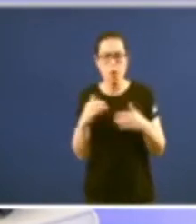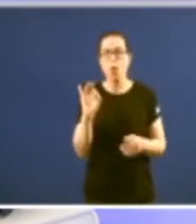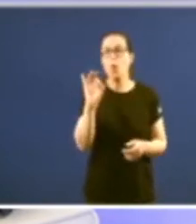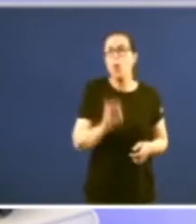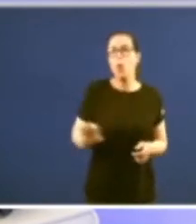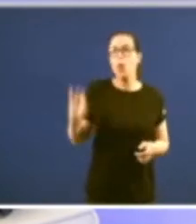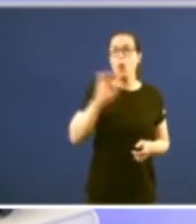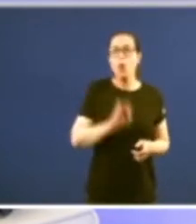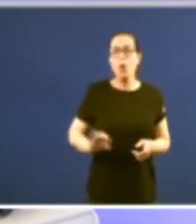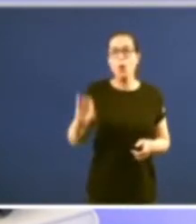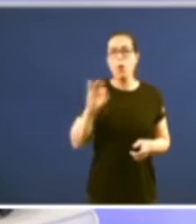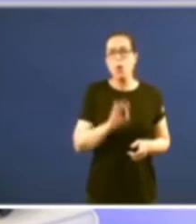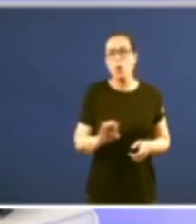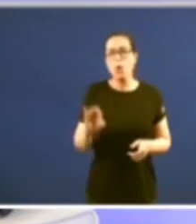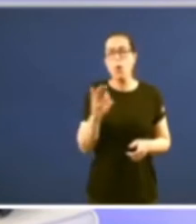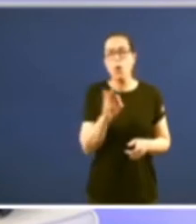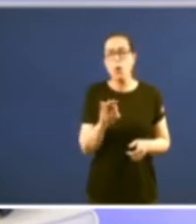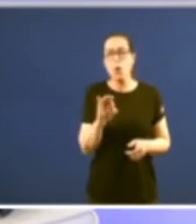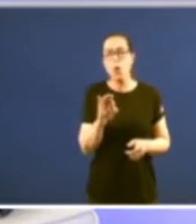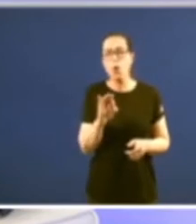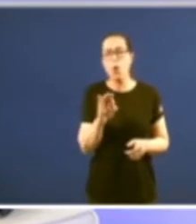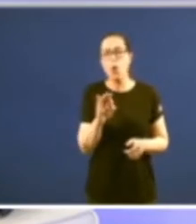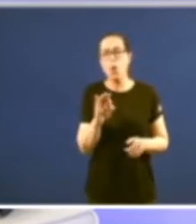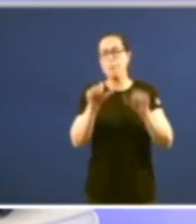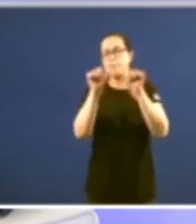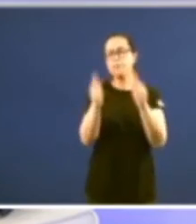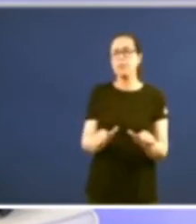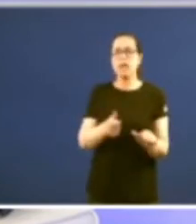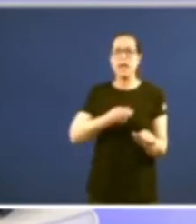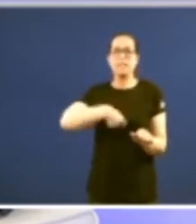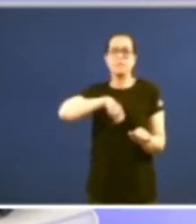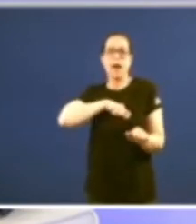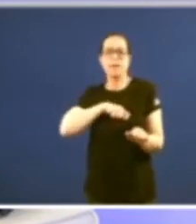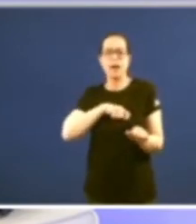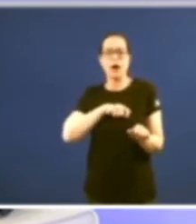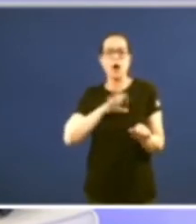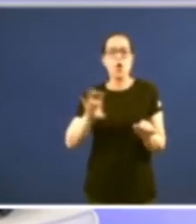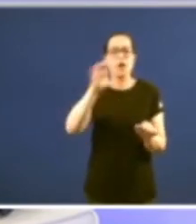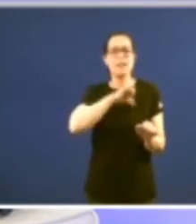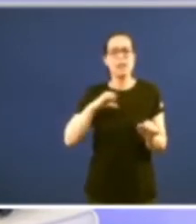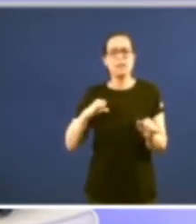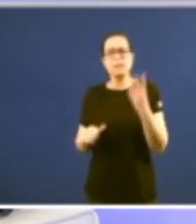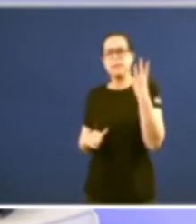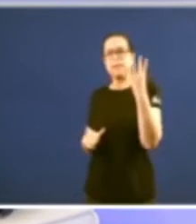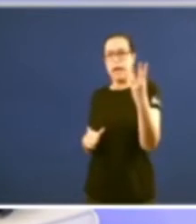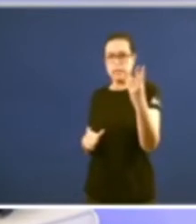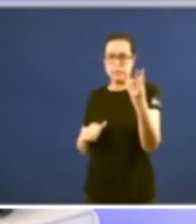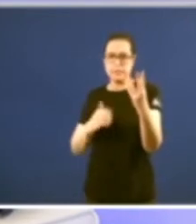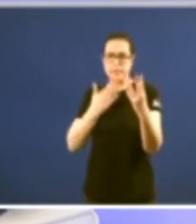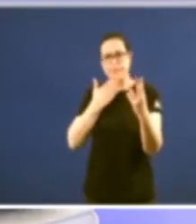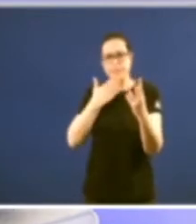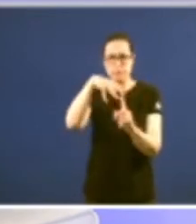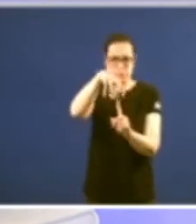houbera unha España con tres comunidades autónomas de verdad diríamos e